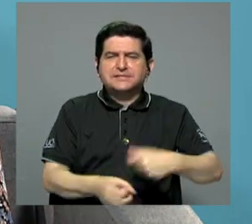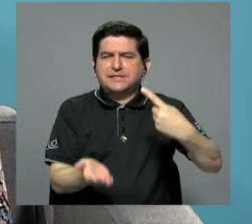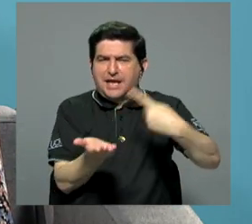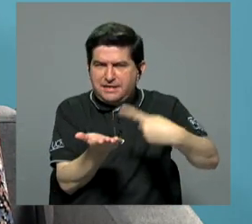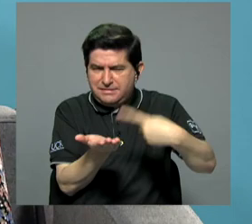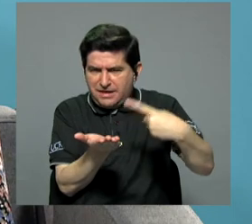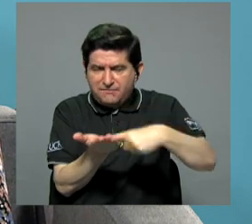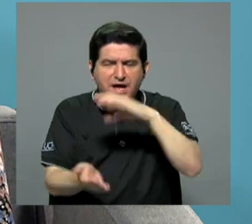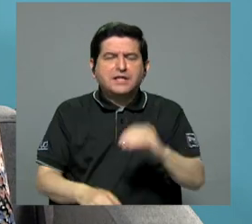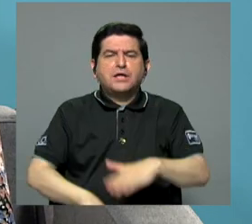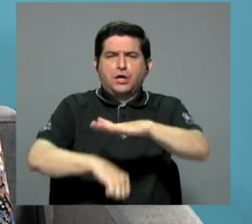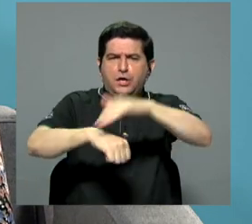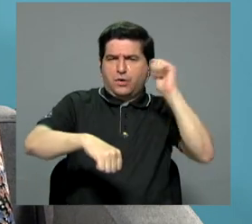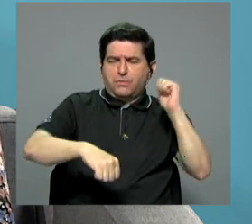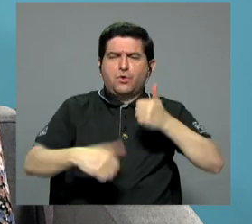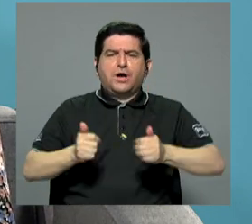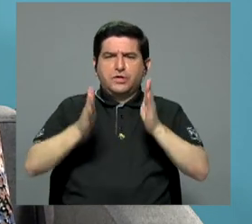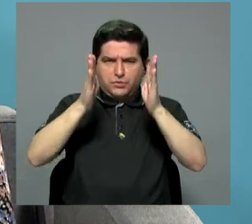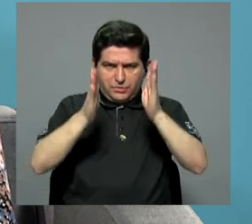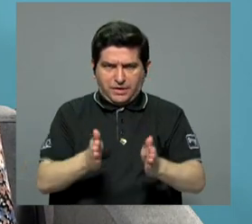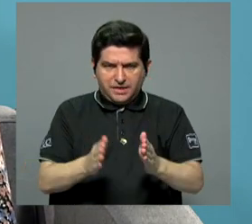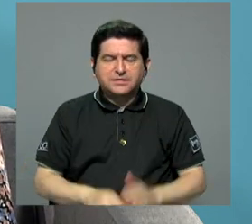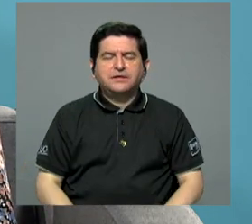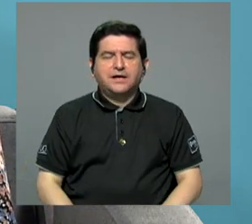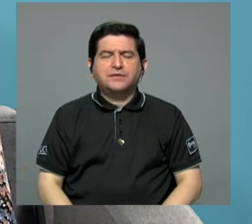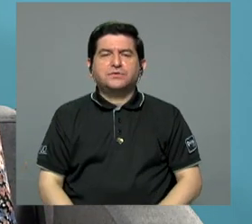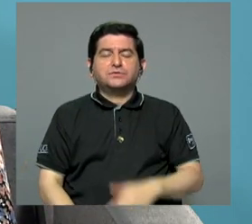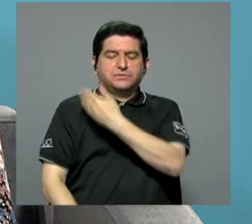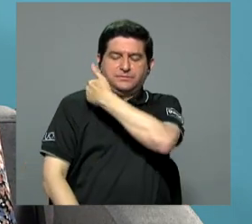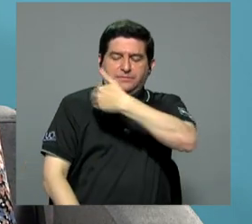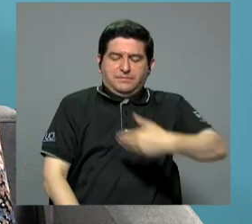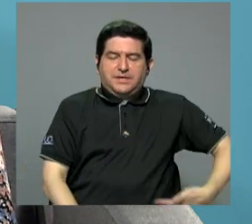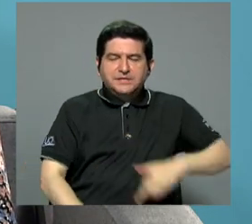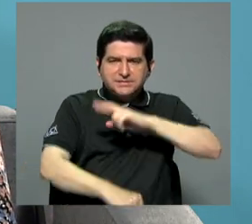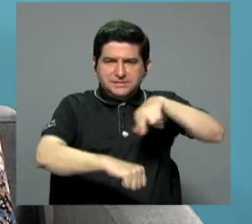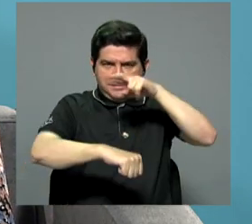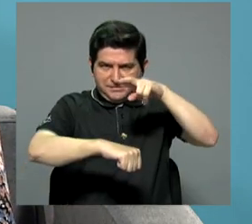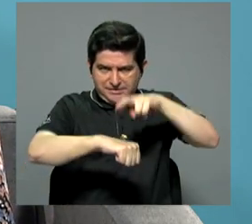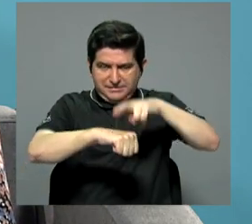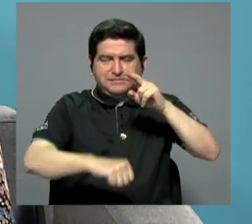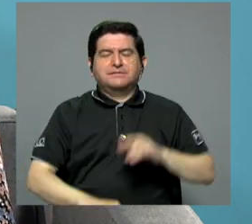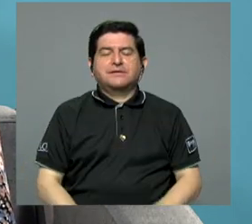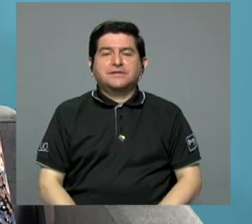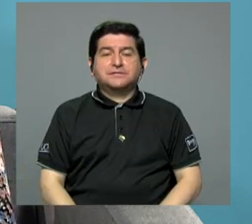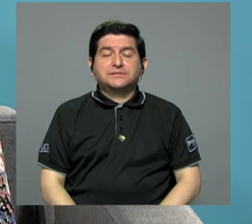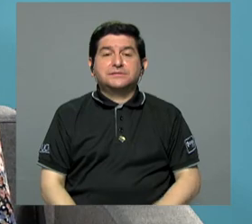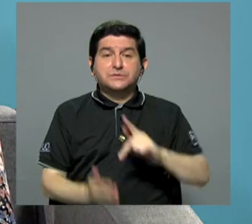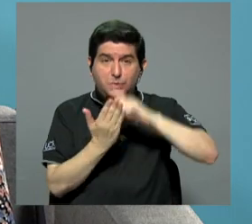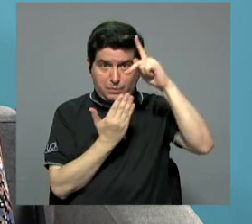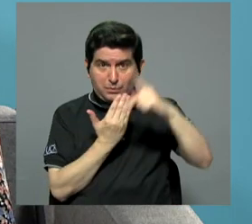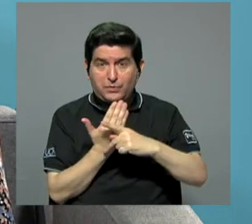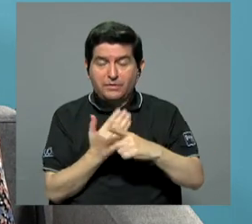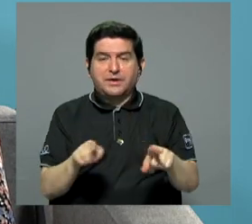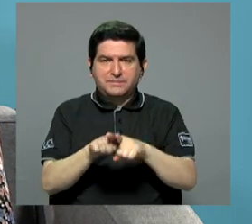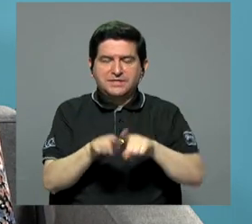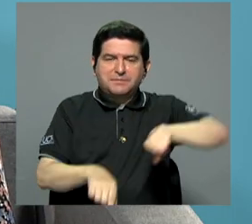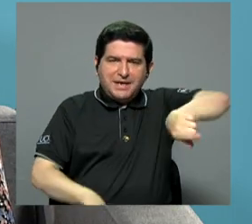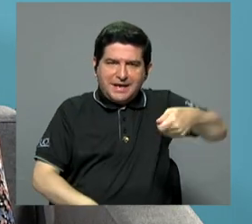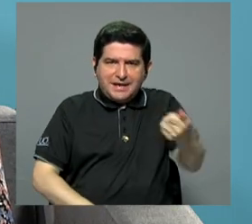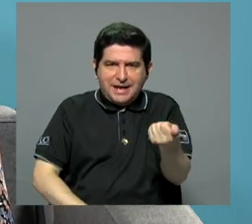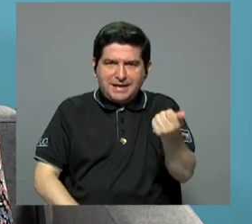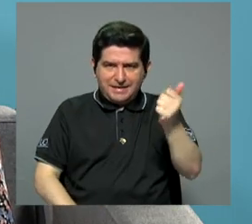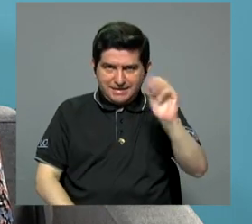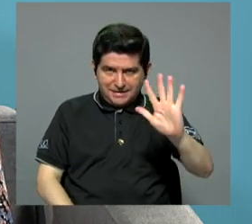debate y la gran convocatoria a los candidatos y candidatas a la presidencia de la república, una producción también de Canal